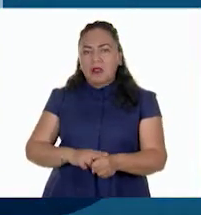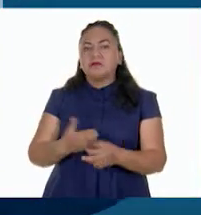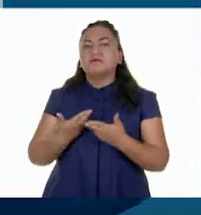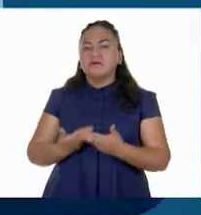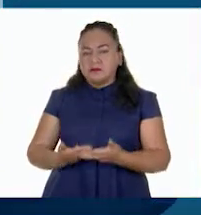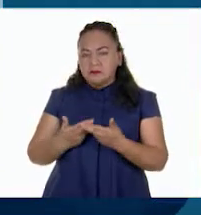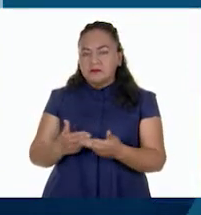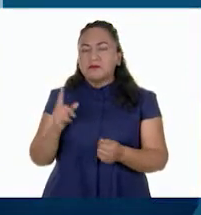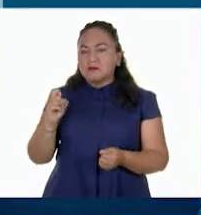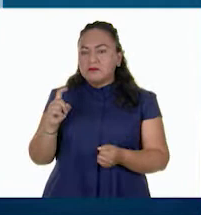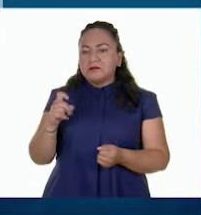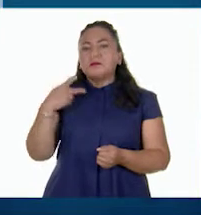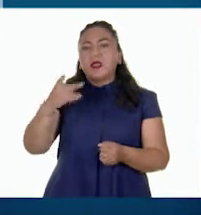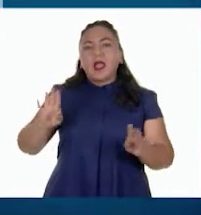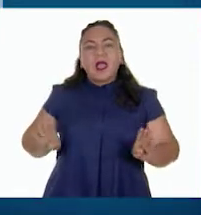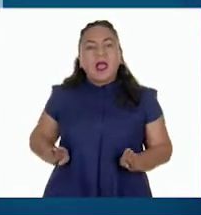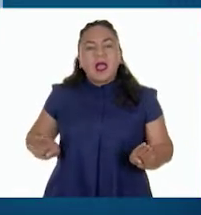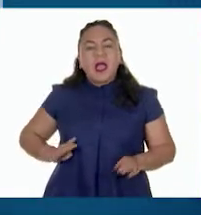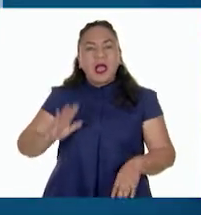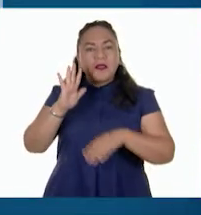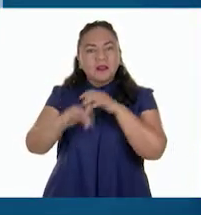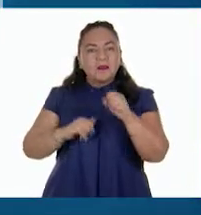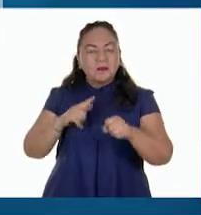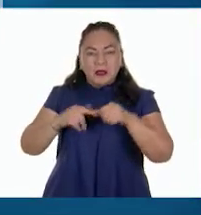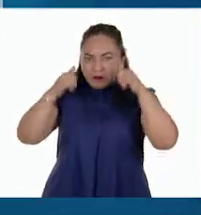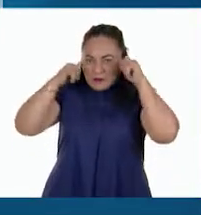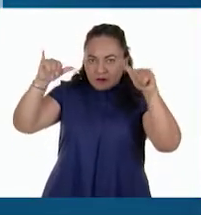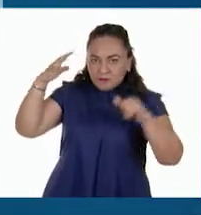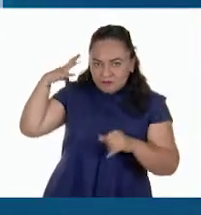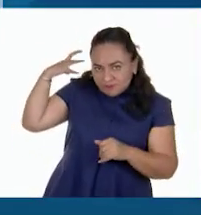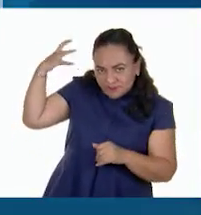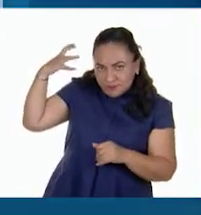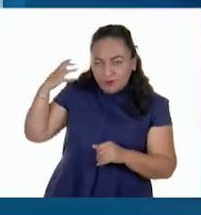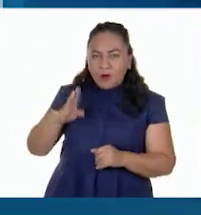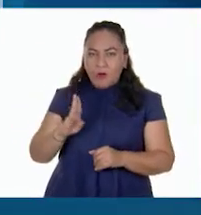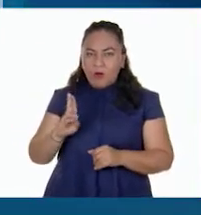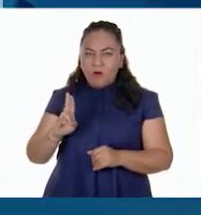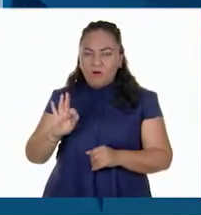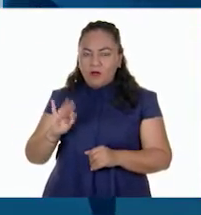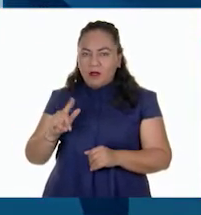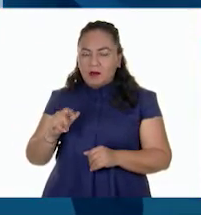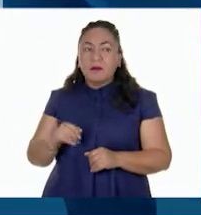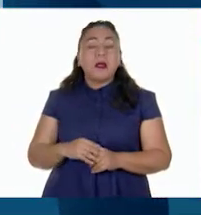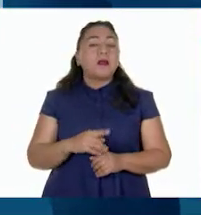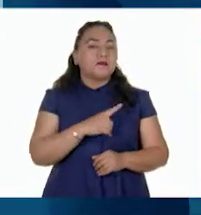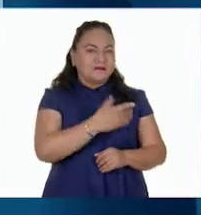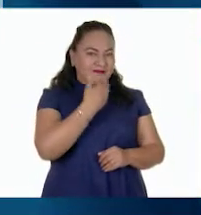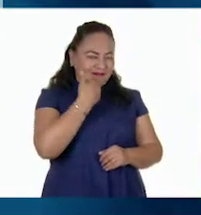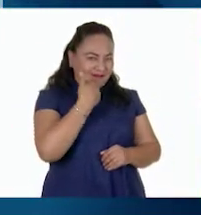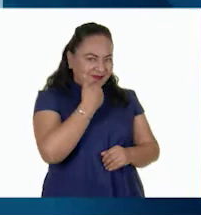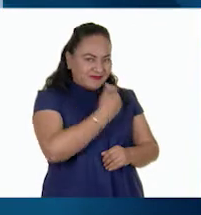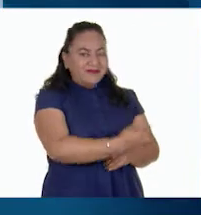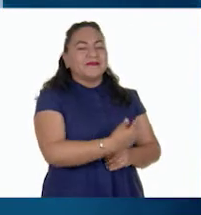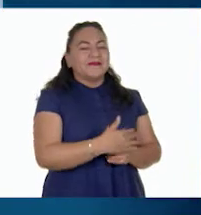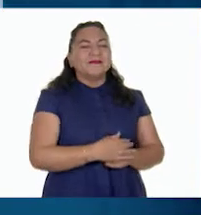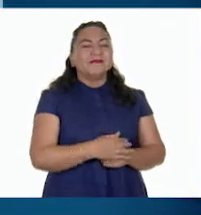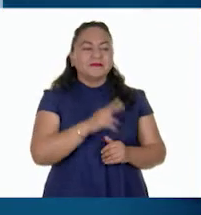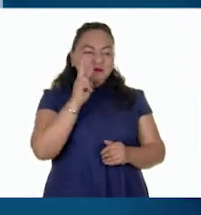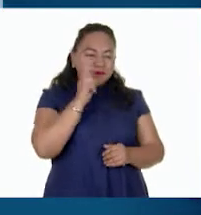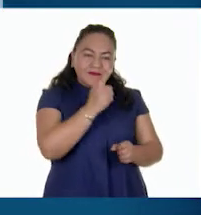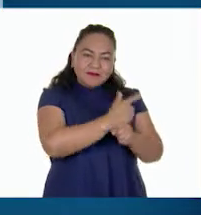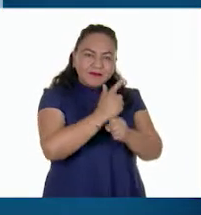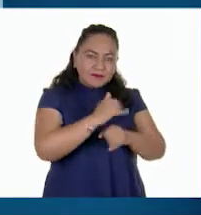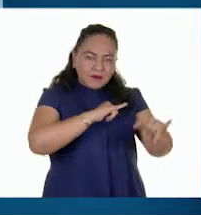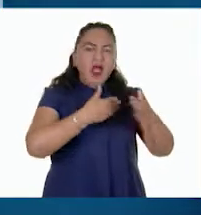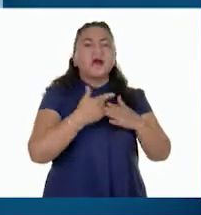para este tipo de ganado. Muy bien, Larisa. Qué buena interpretación del mapa. Continuemos con